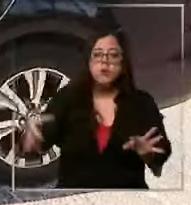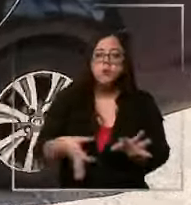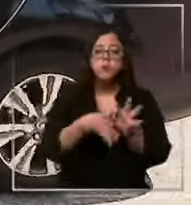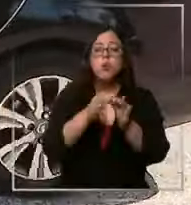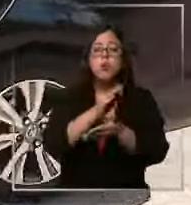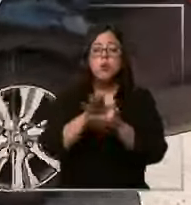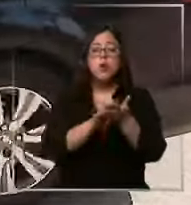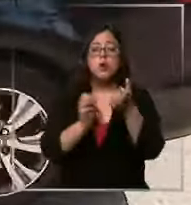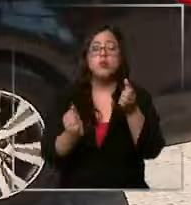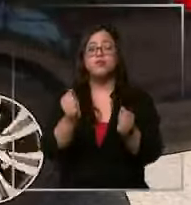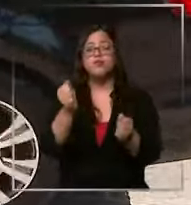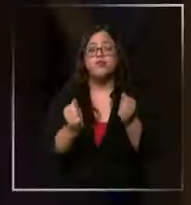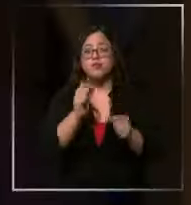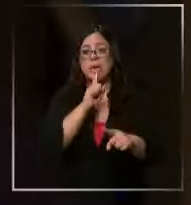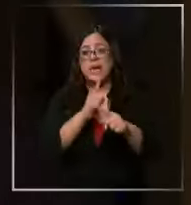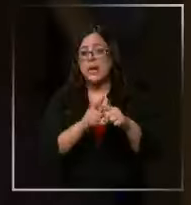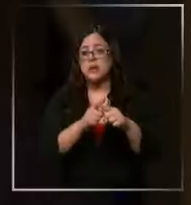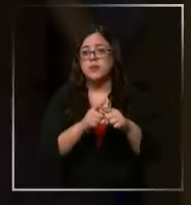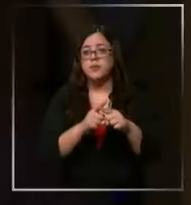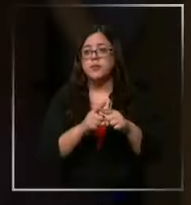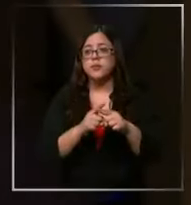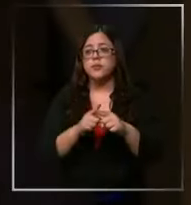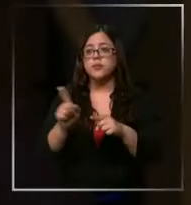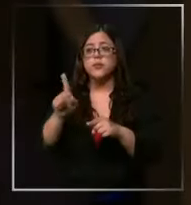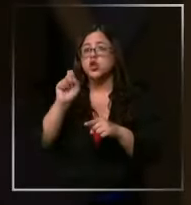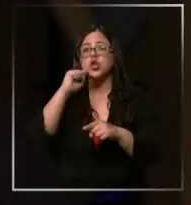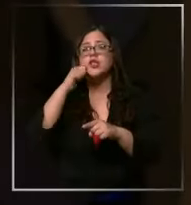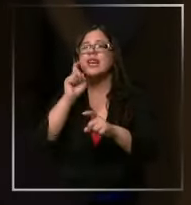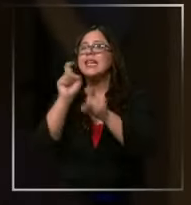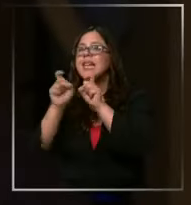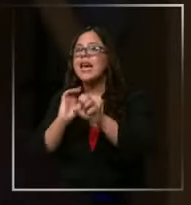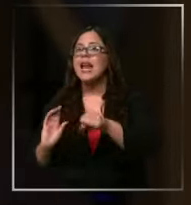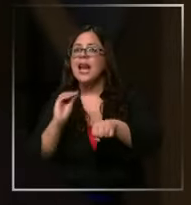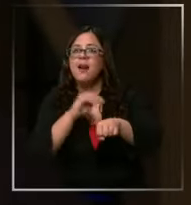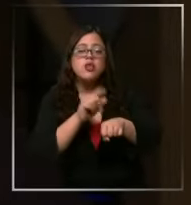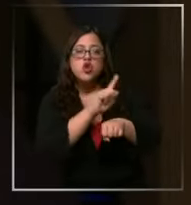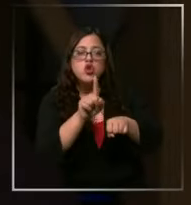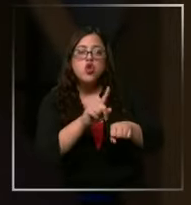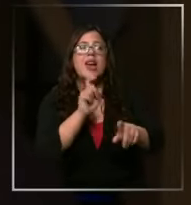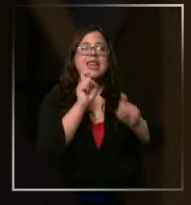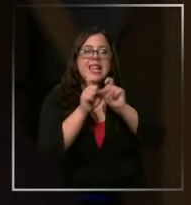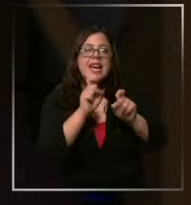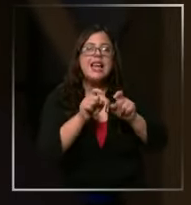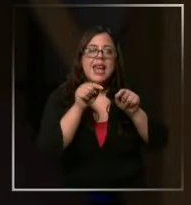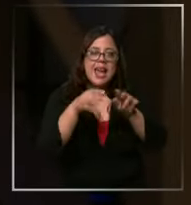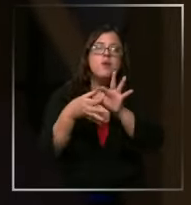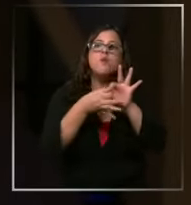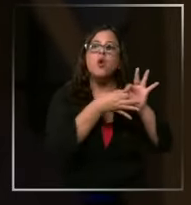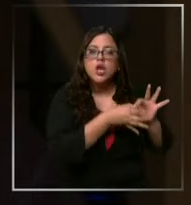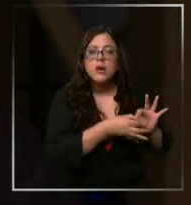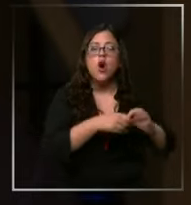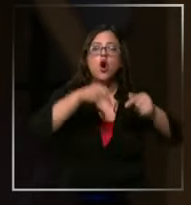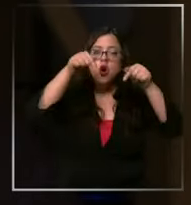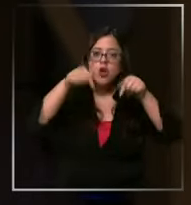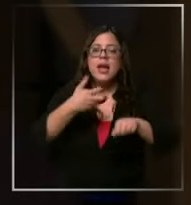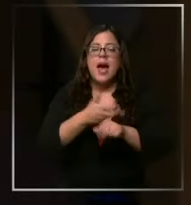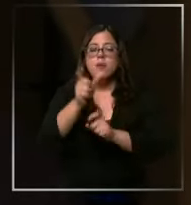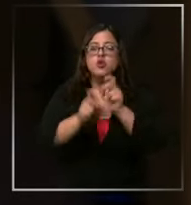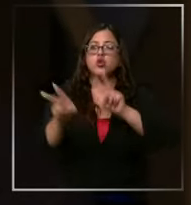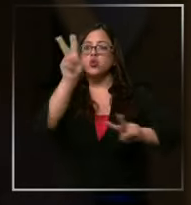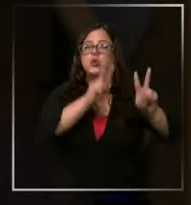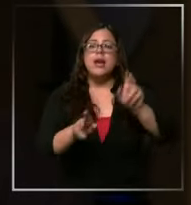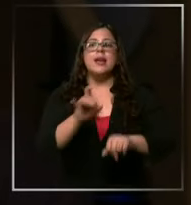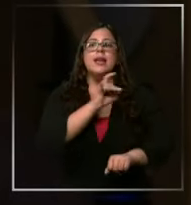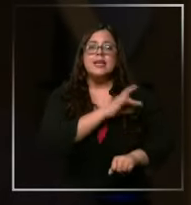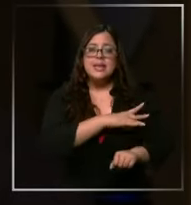como el transporte de pasajeros. No hay que criticar la alerta. Lo que hay que criticar es lo que fundamenta la alerta, que es que hoy día tenemos turistas en Chile